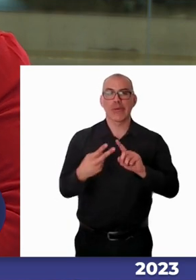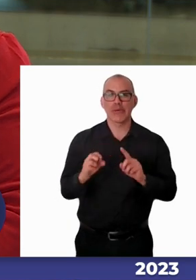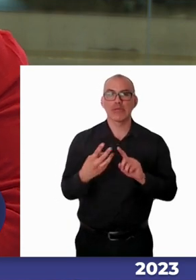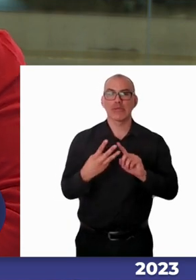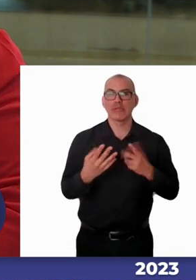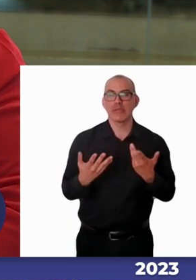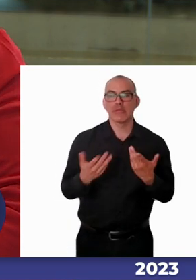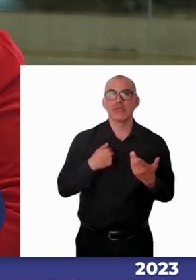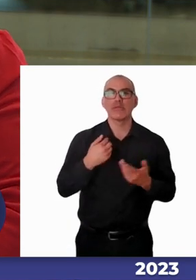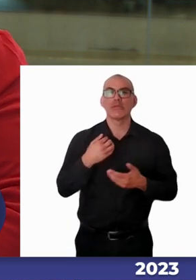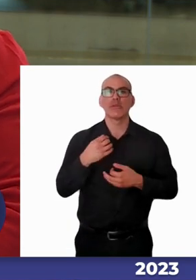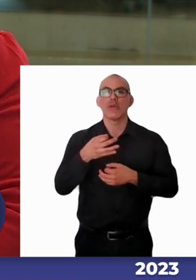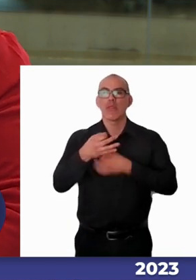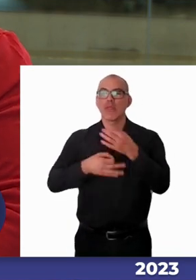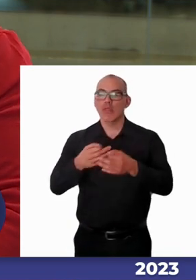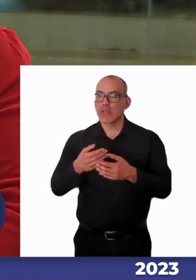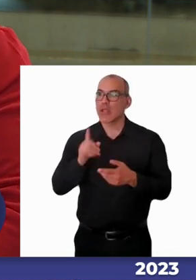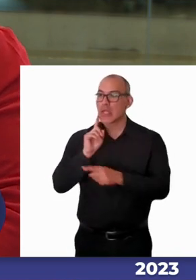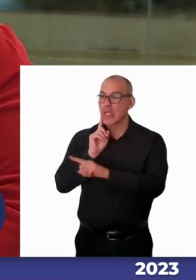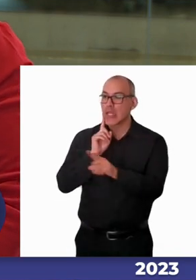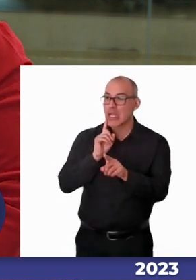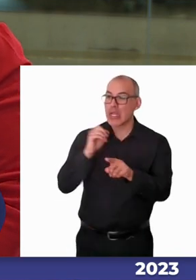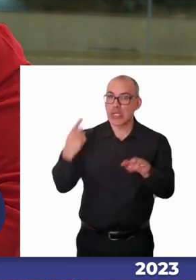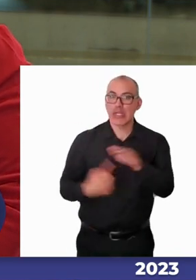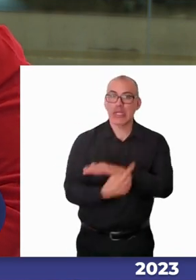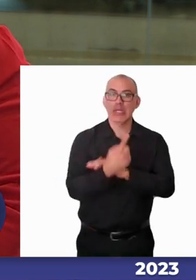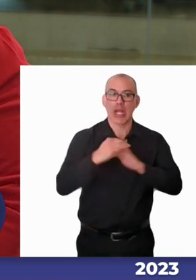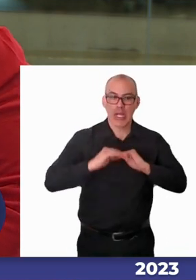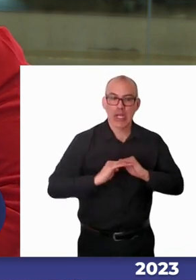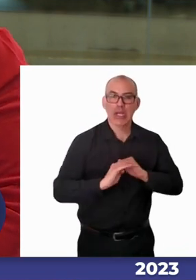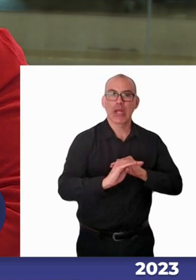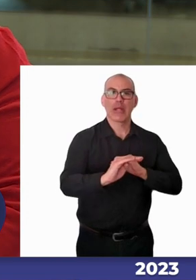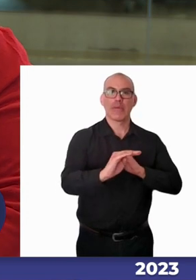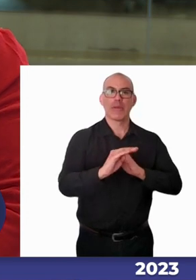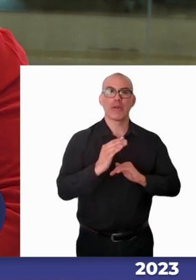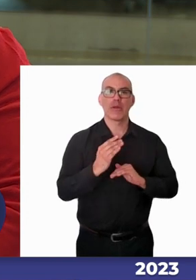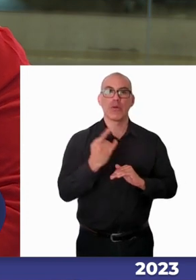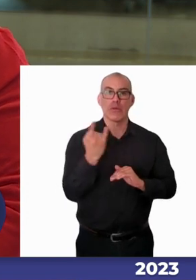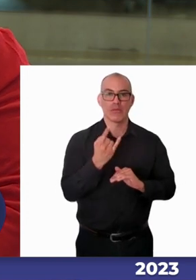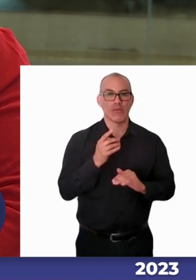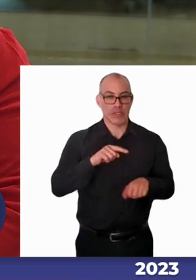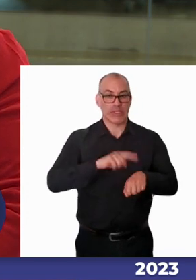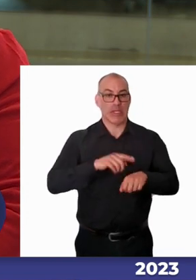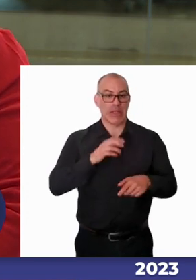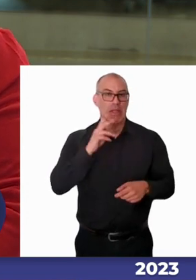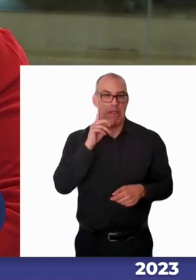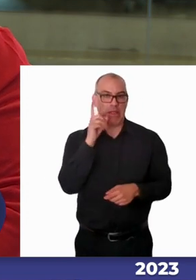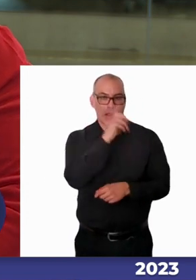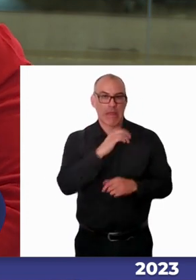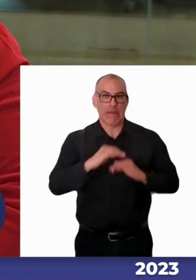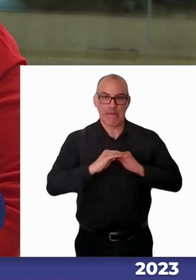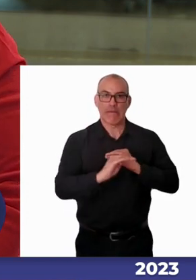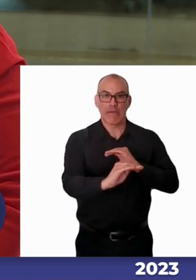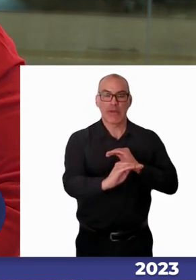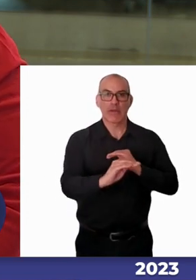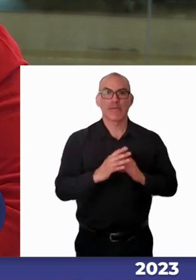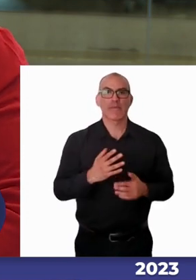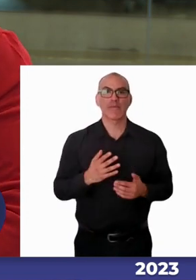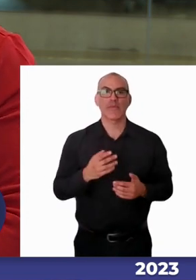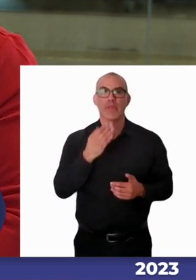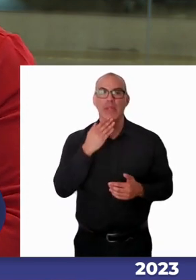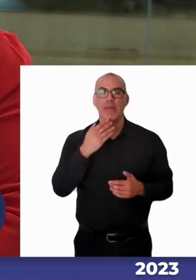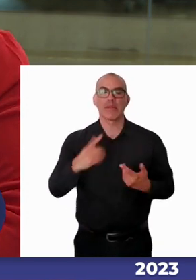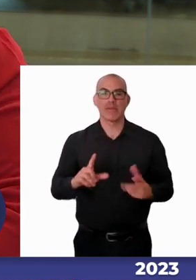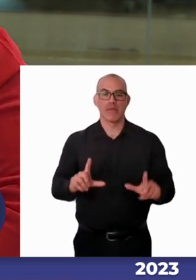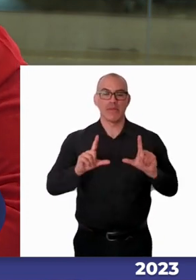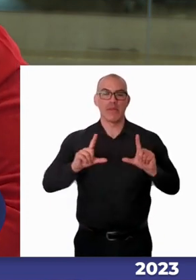decidir ingresar, permanecer, que también es un tema y egresar para poder nuevamente enfrentarse a la otra